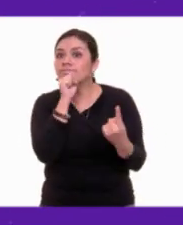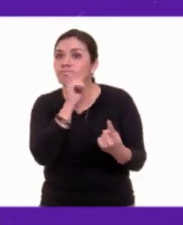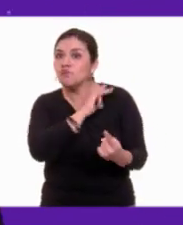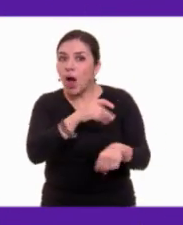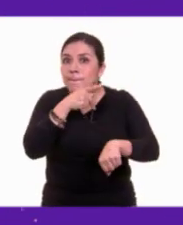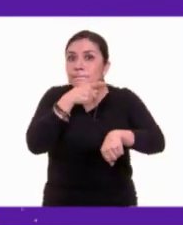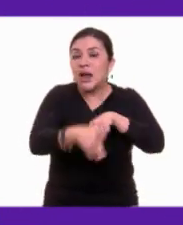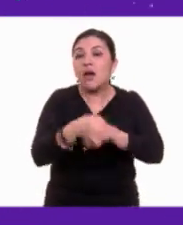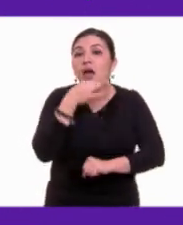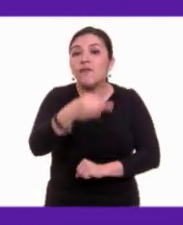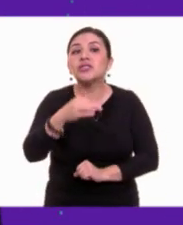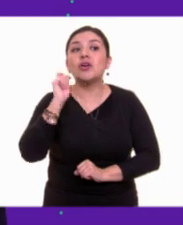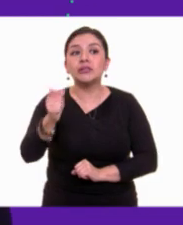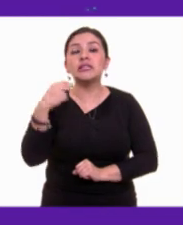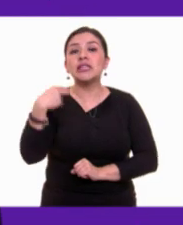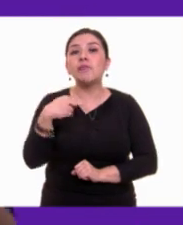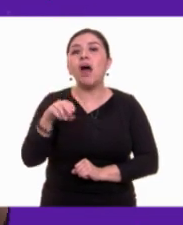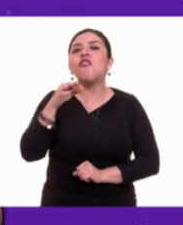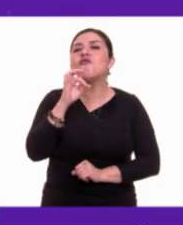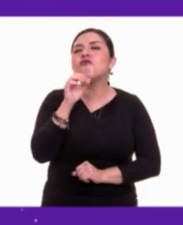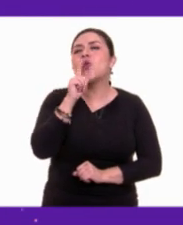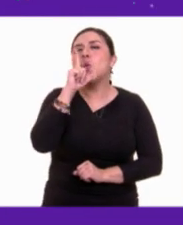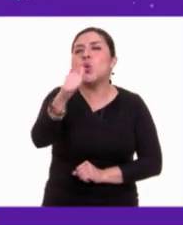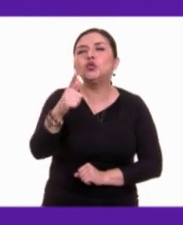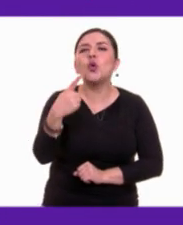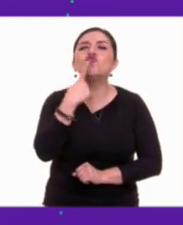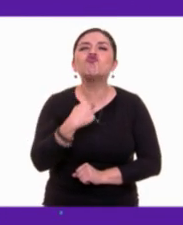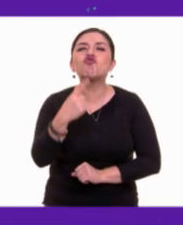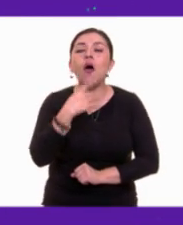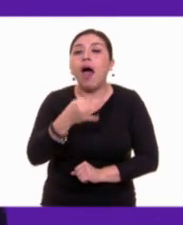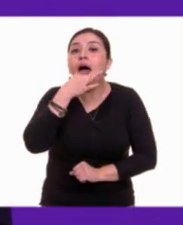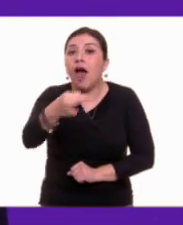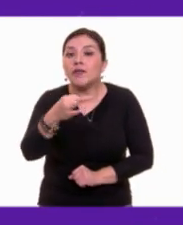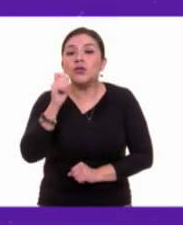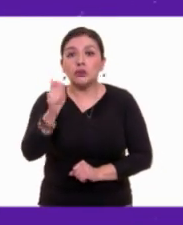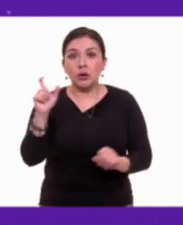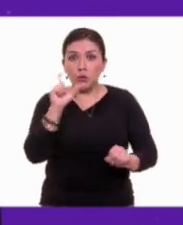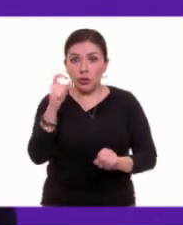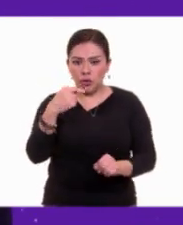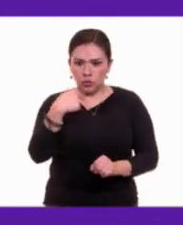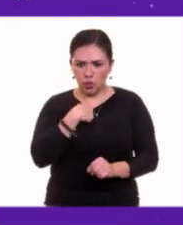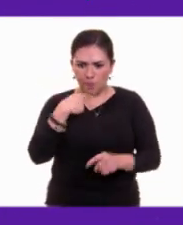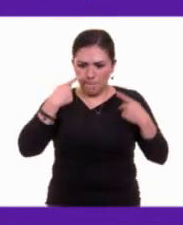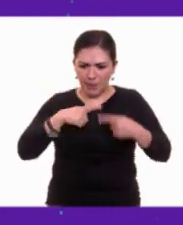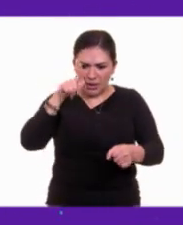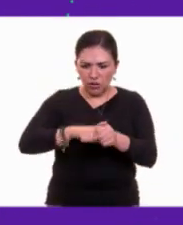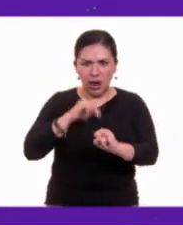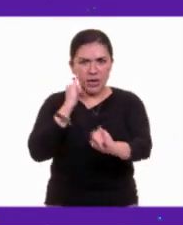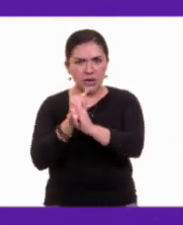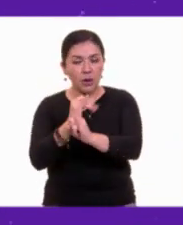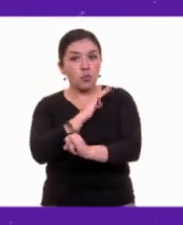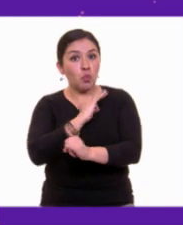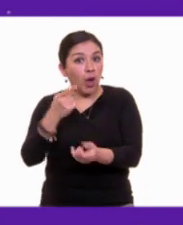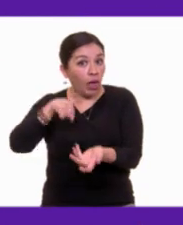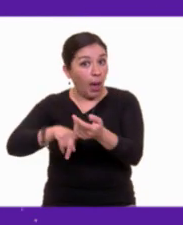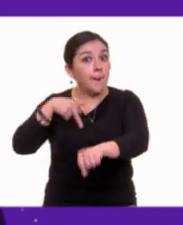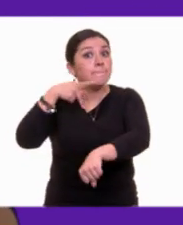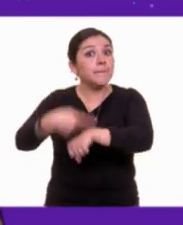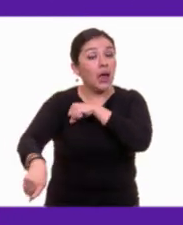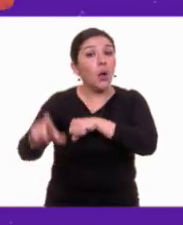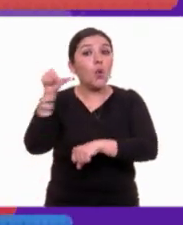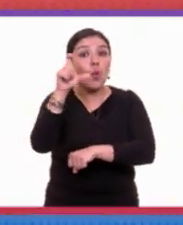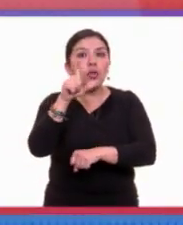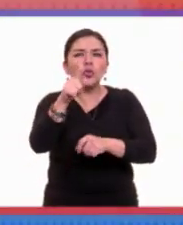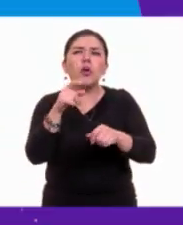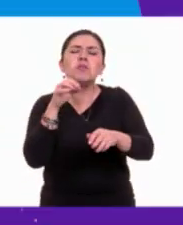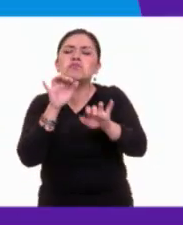de riesgo llamados focos rojos, los cuales nos advierten que nuestro yo digital puede estar corriendo peligro al momento